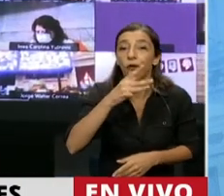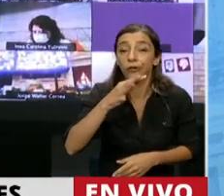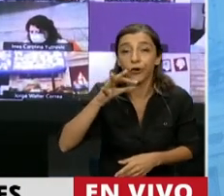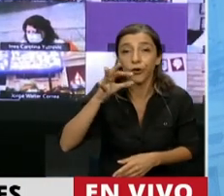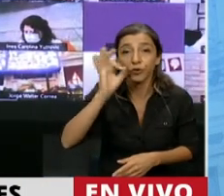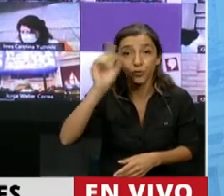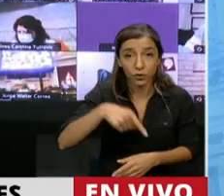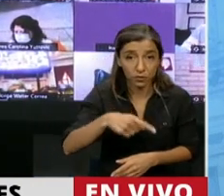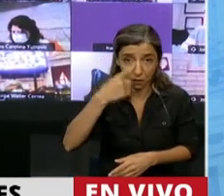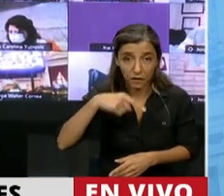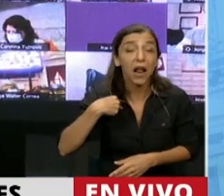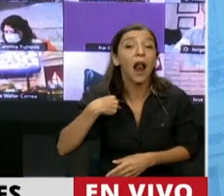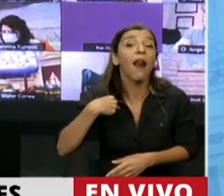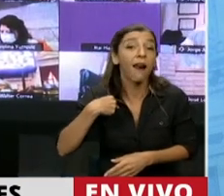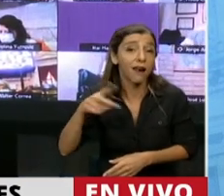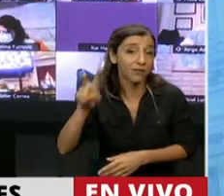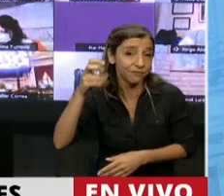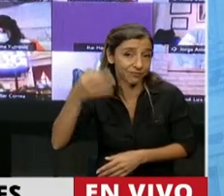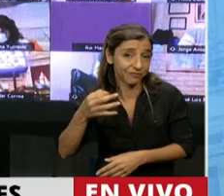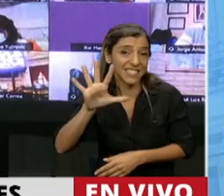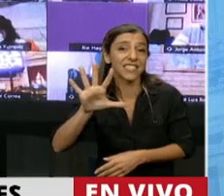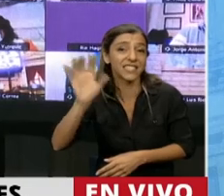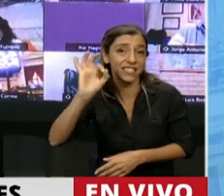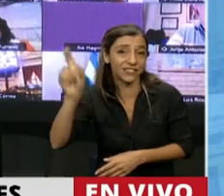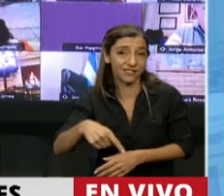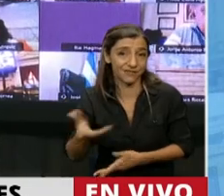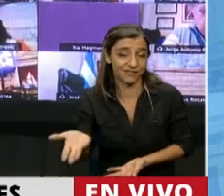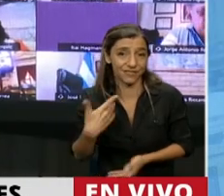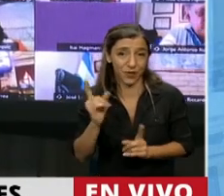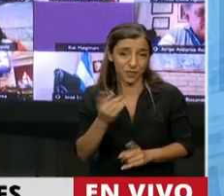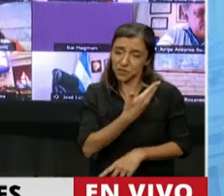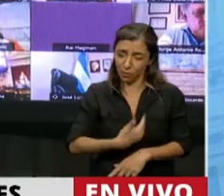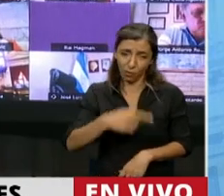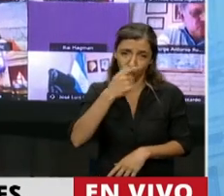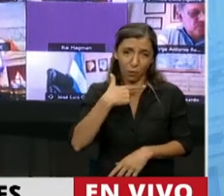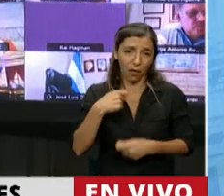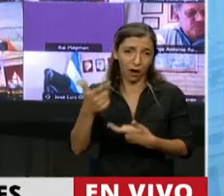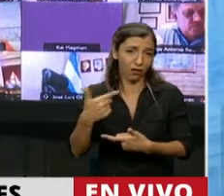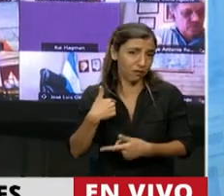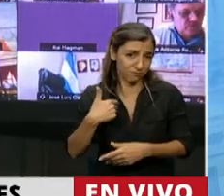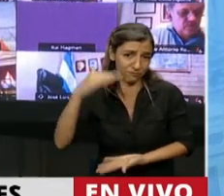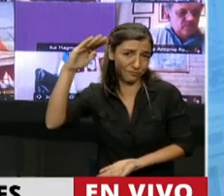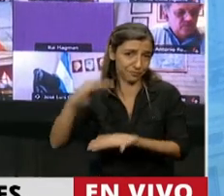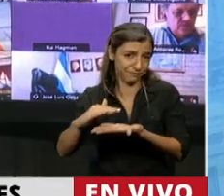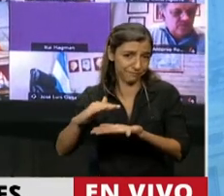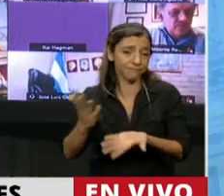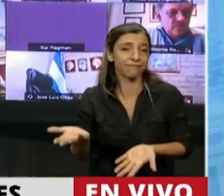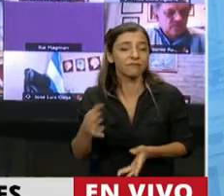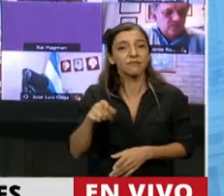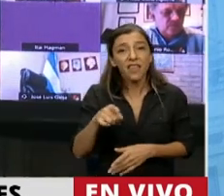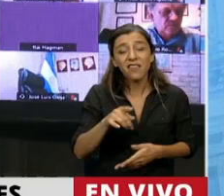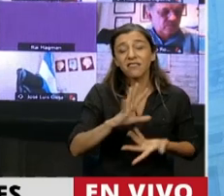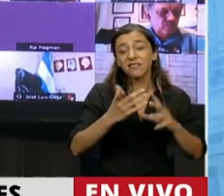cobraron el 5% en ese pago que realizó el gobierno de Macri. Una fórmula que buscaba perjudicar a los